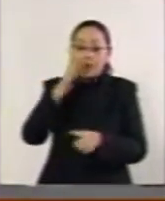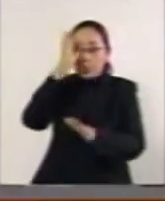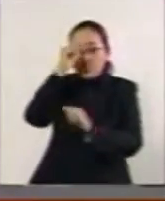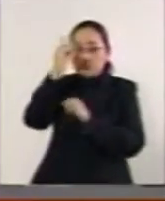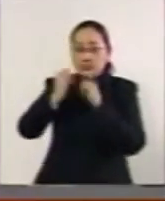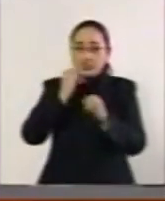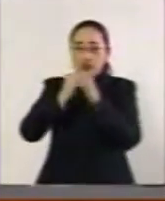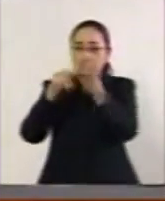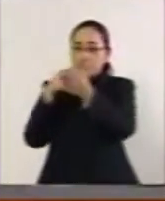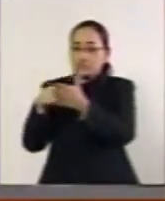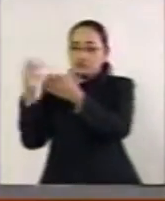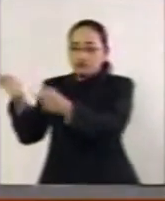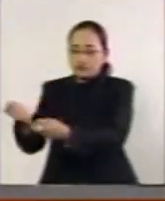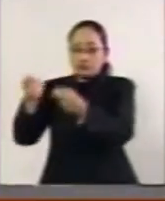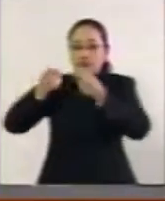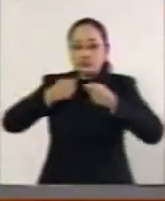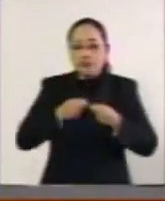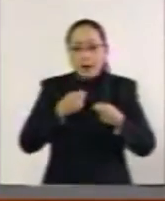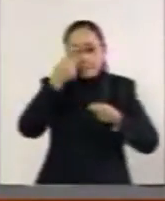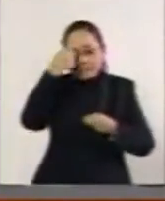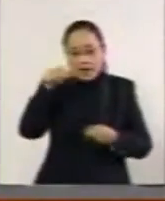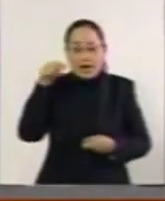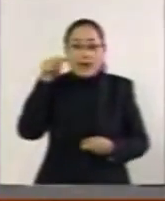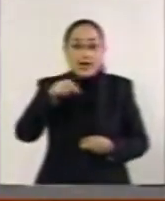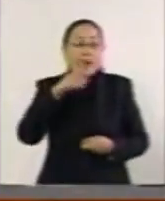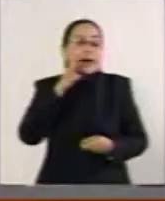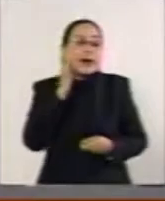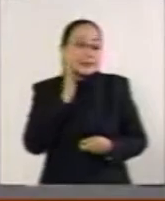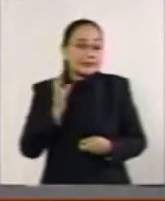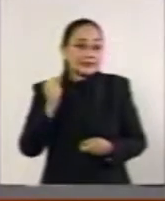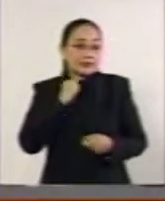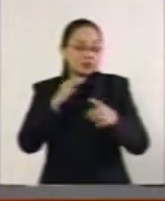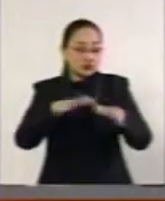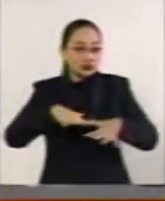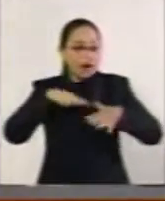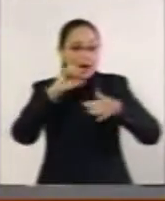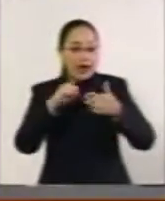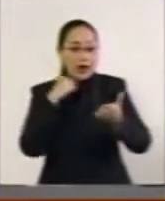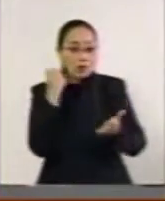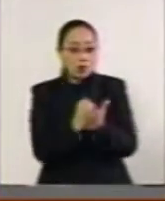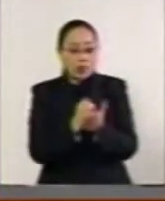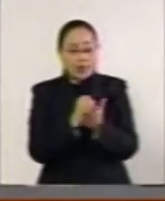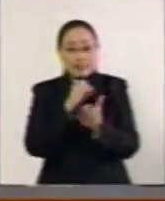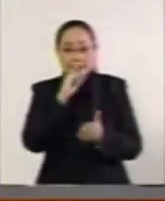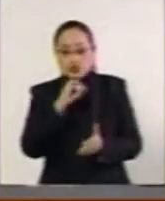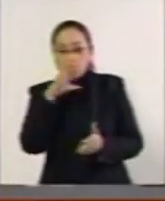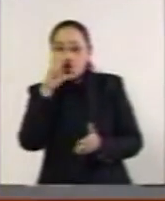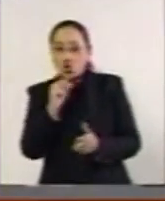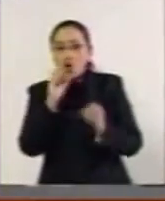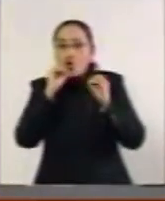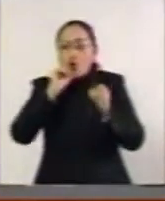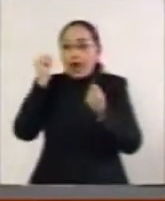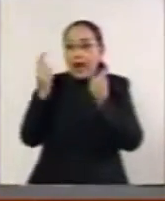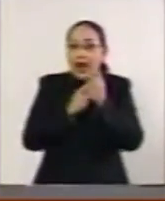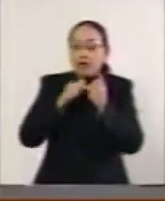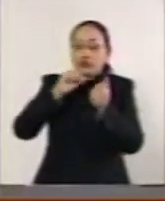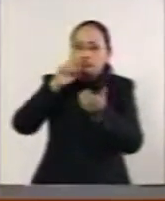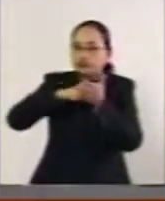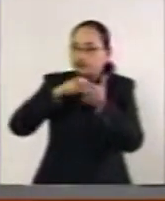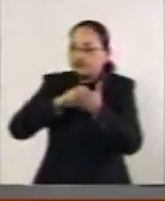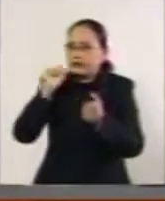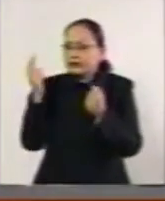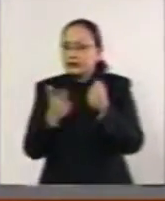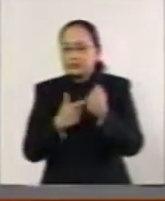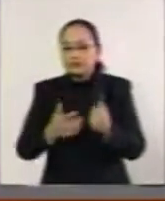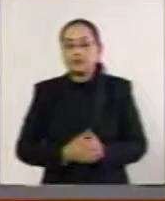internacionales para que sea el Senado finalmente quien los apruebe o les haga alguna enmienda. Entonces,